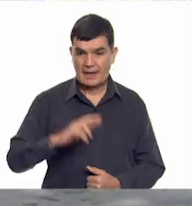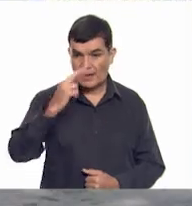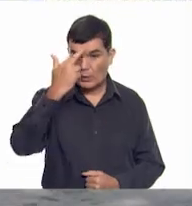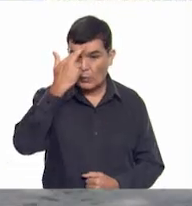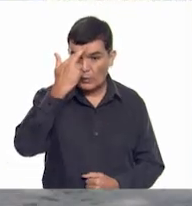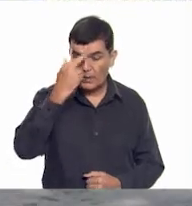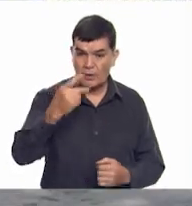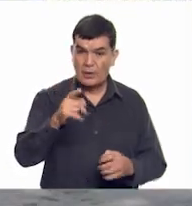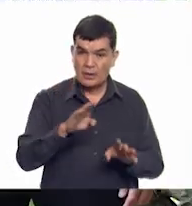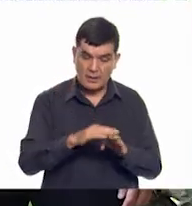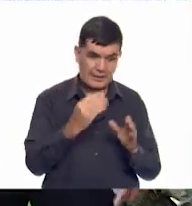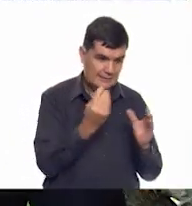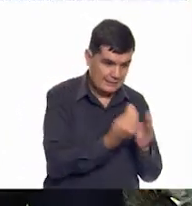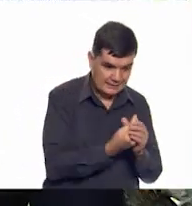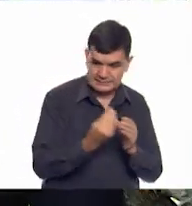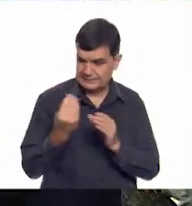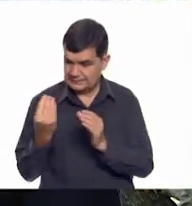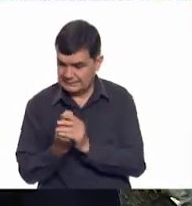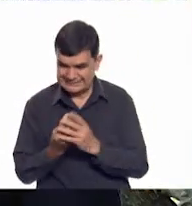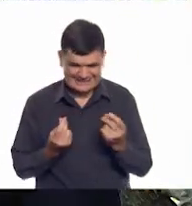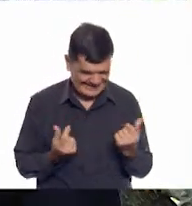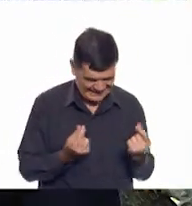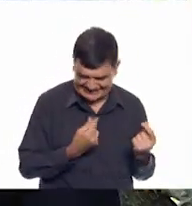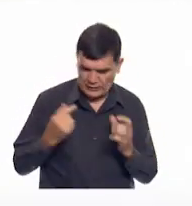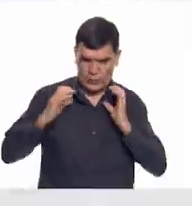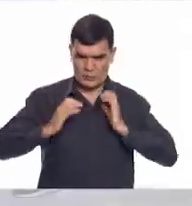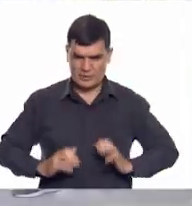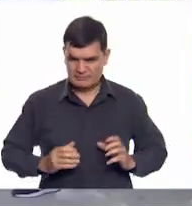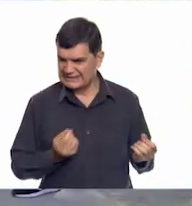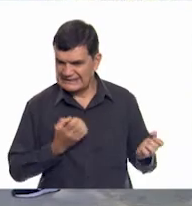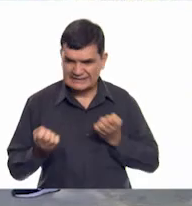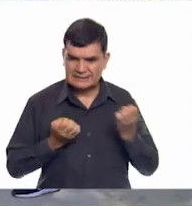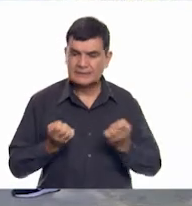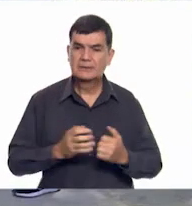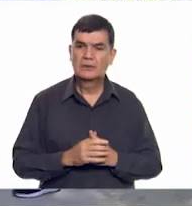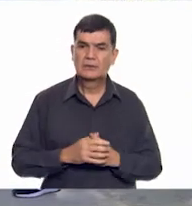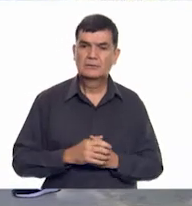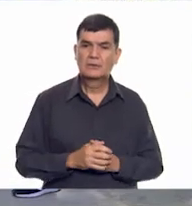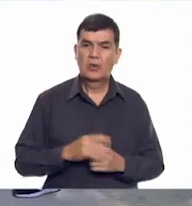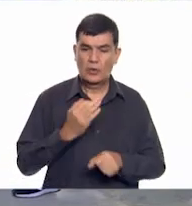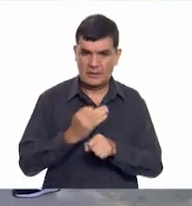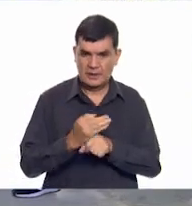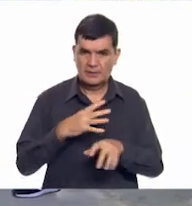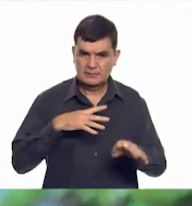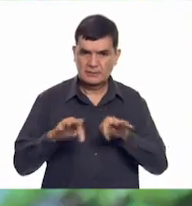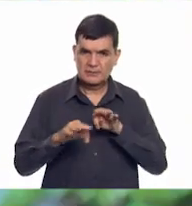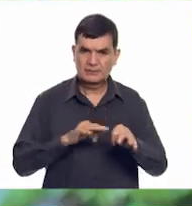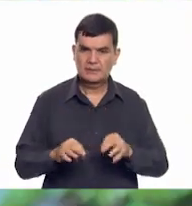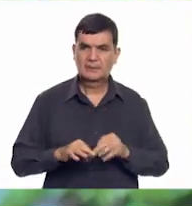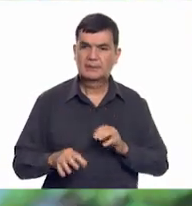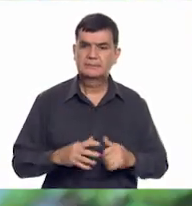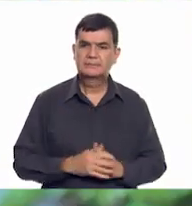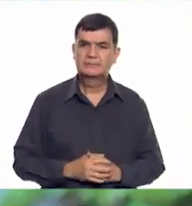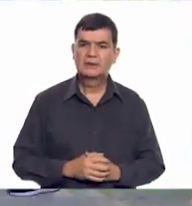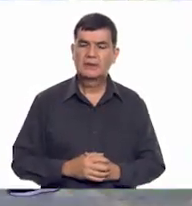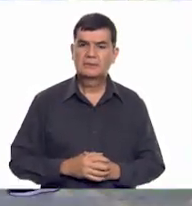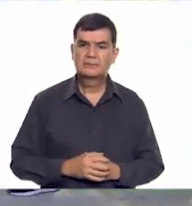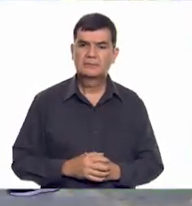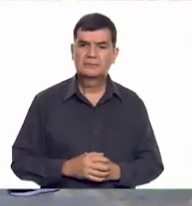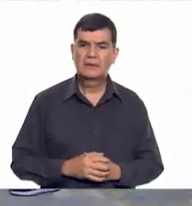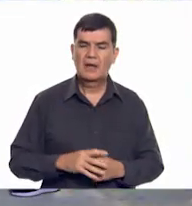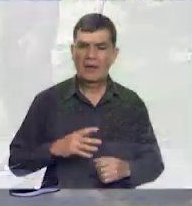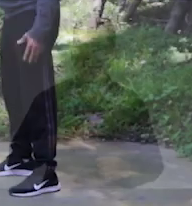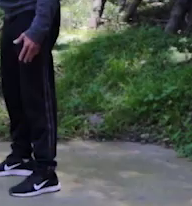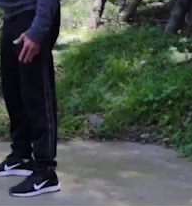Recuerda, entre clase y clase, activa tu cuerpo. En esta ocasión vamos a trabajar el tríceps. Vamos a